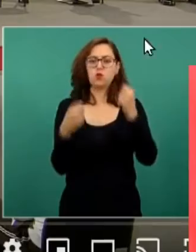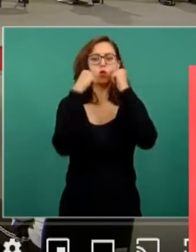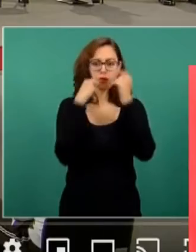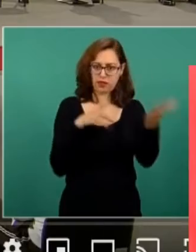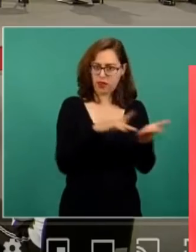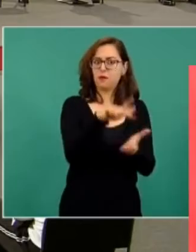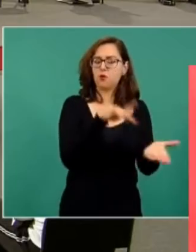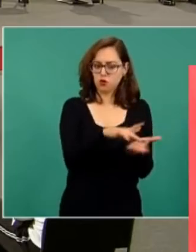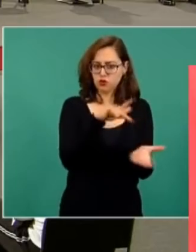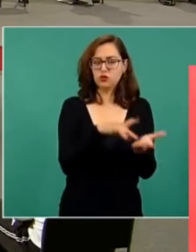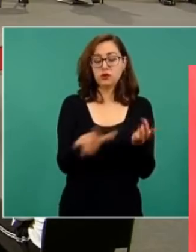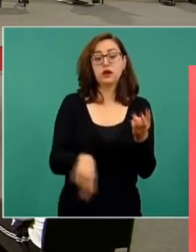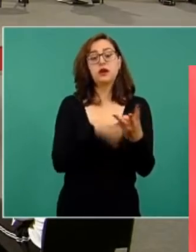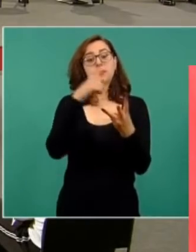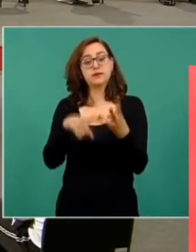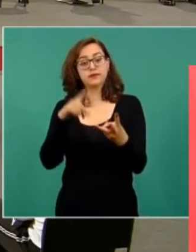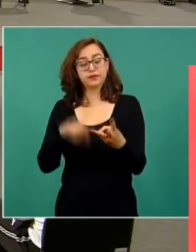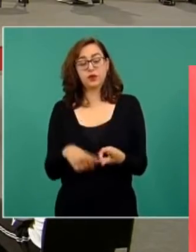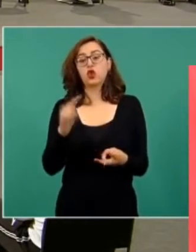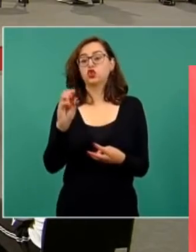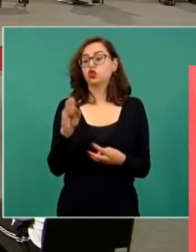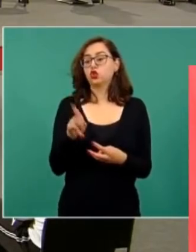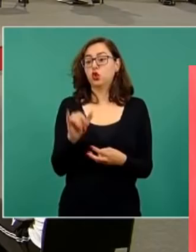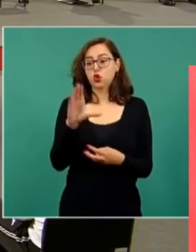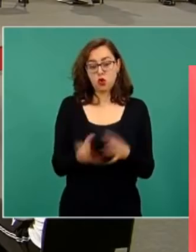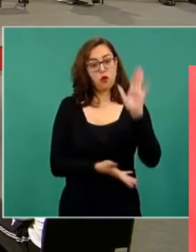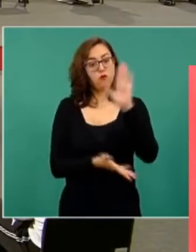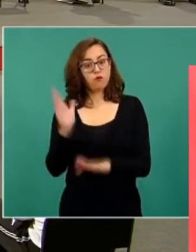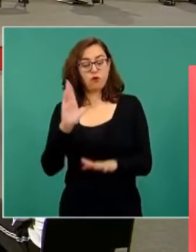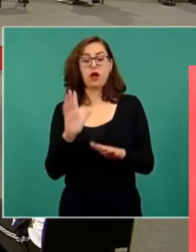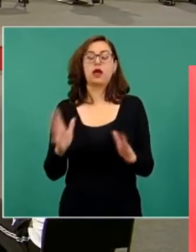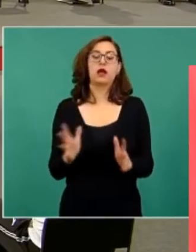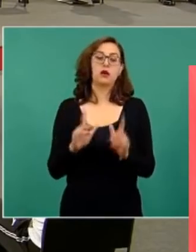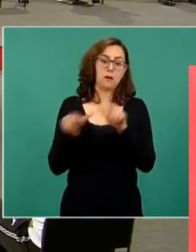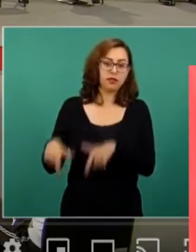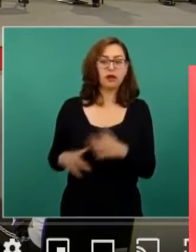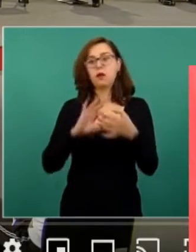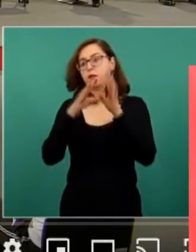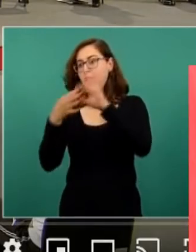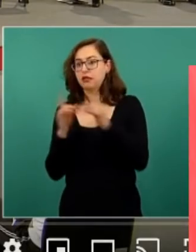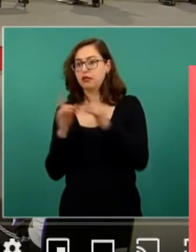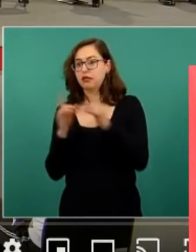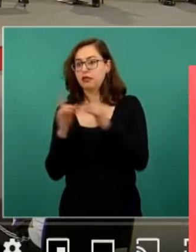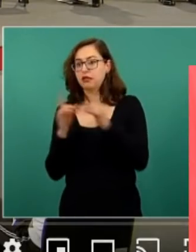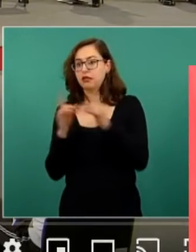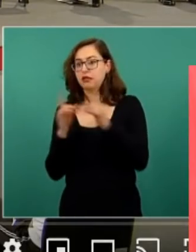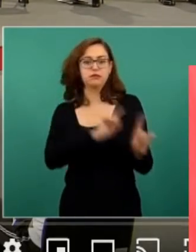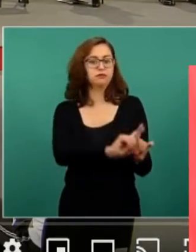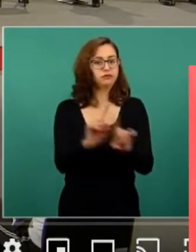esta ocasión, en la edición de Tokio, pues se entrega a quienes participaron en la presentación de México y que en total